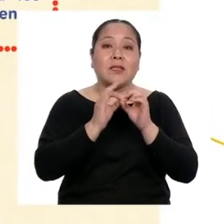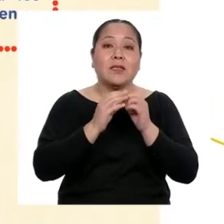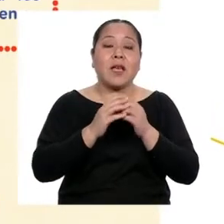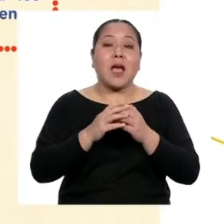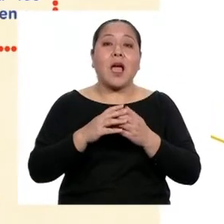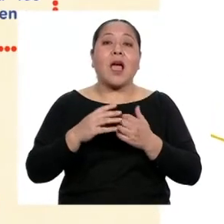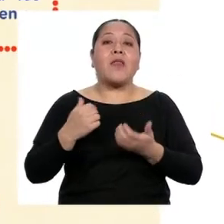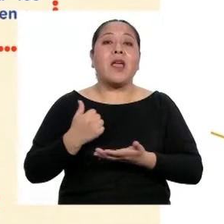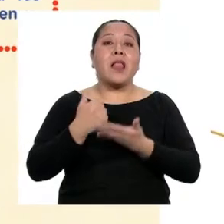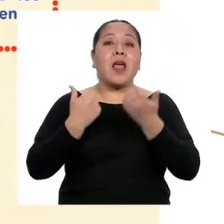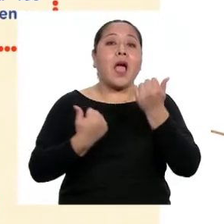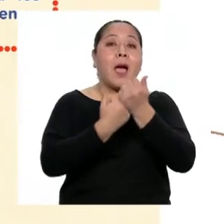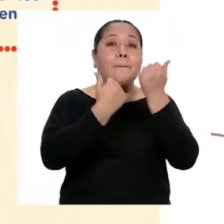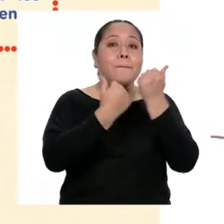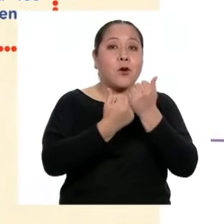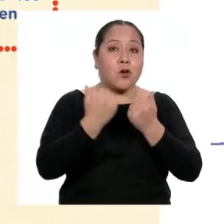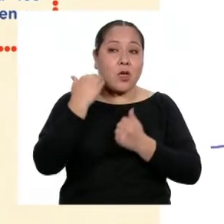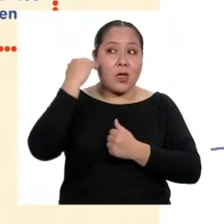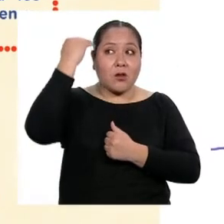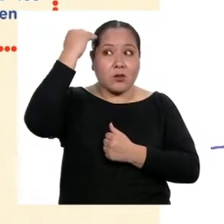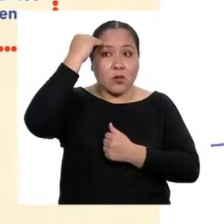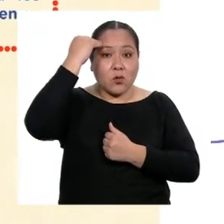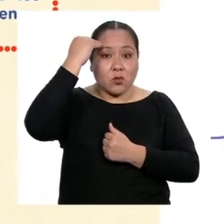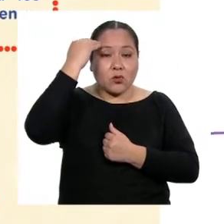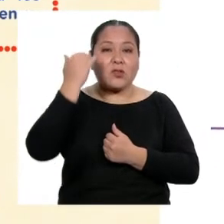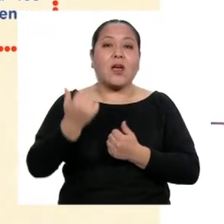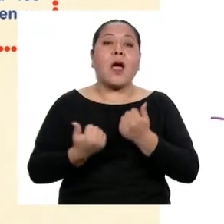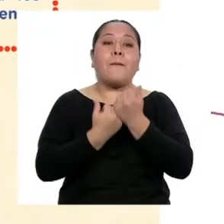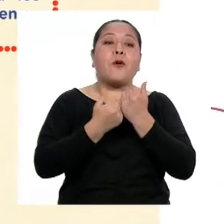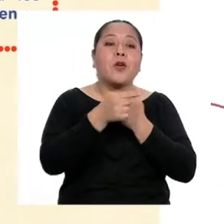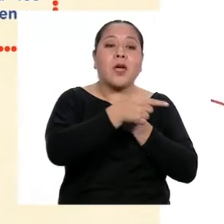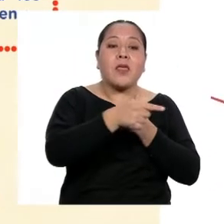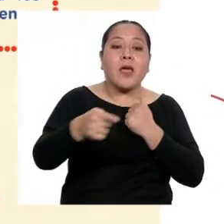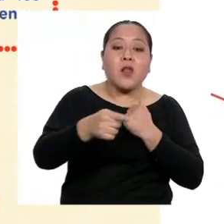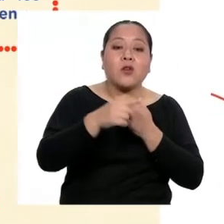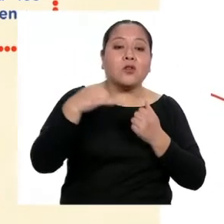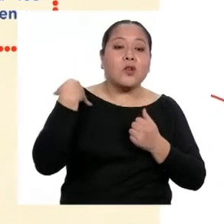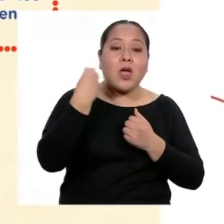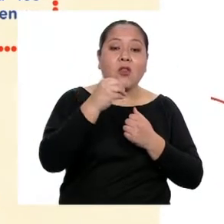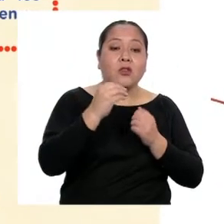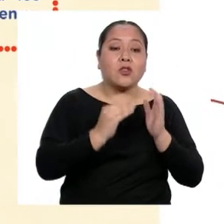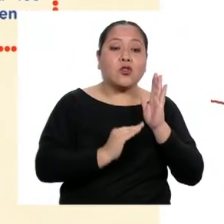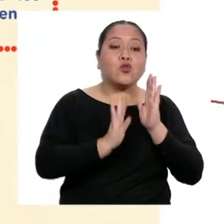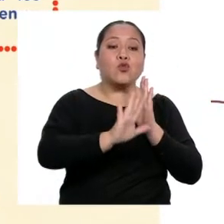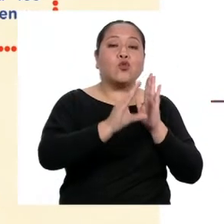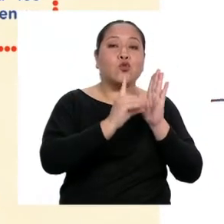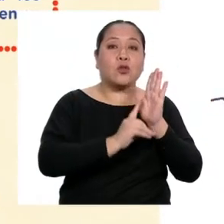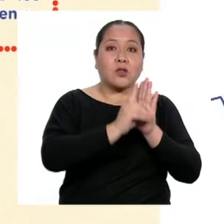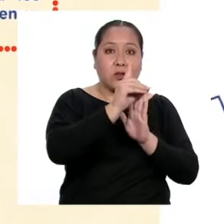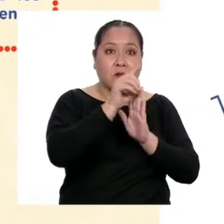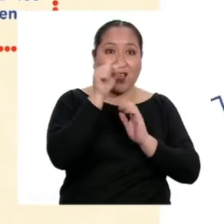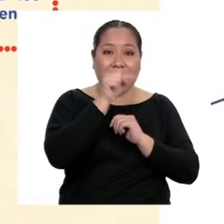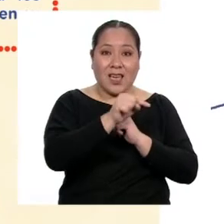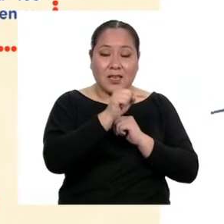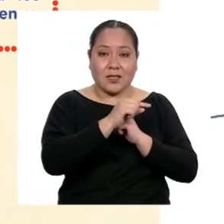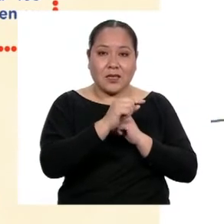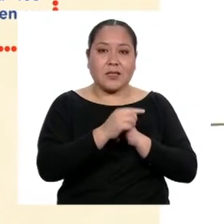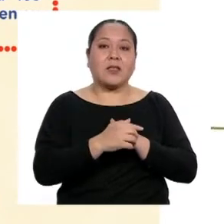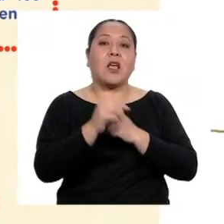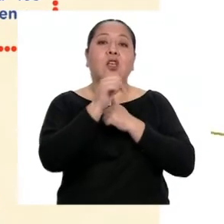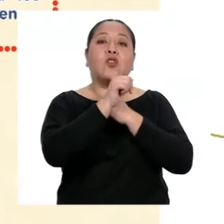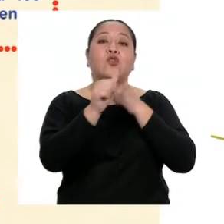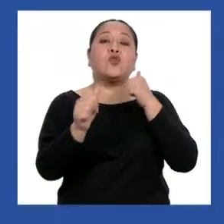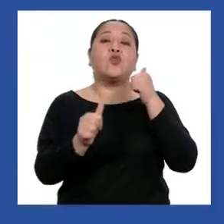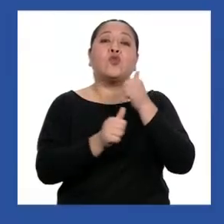y aliento de los adultos a los adolescentes en su desarrollo. Este vendría a ser el subtema del